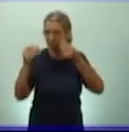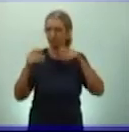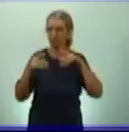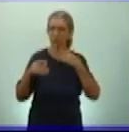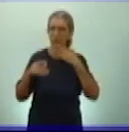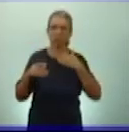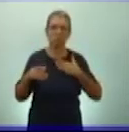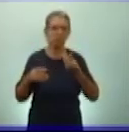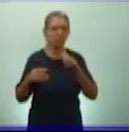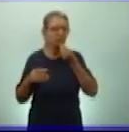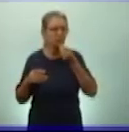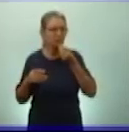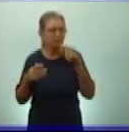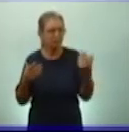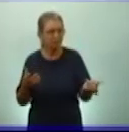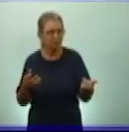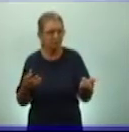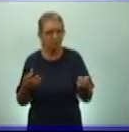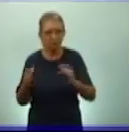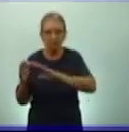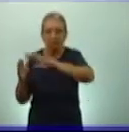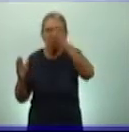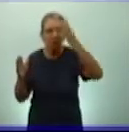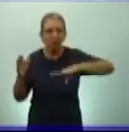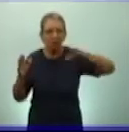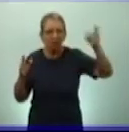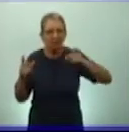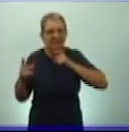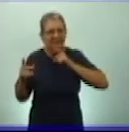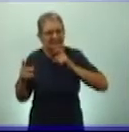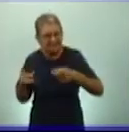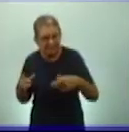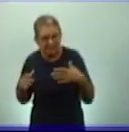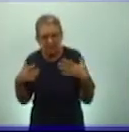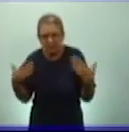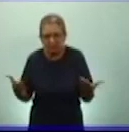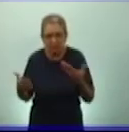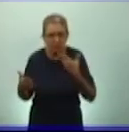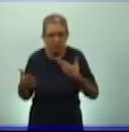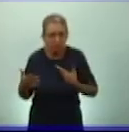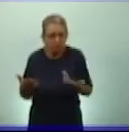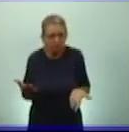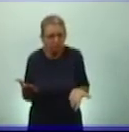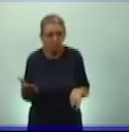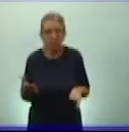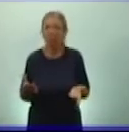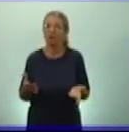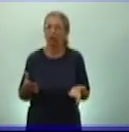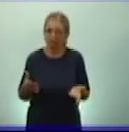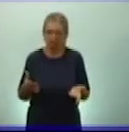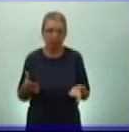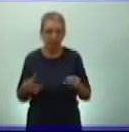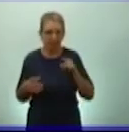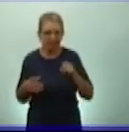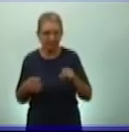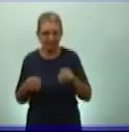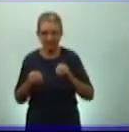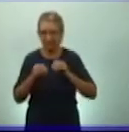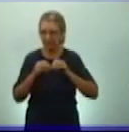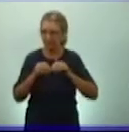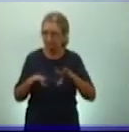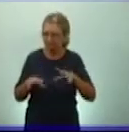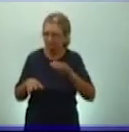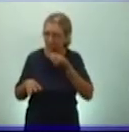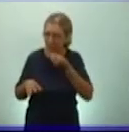pudo los incas desarrollar la agricultura? En las condiciones tan adversas en que se asentaron. En esas condiciones naturales era posible y le